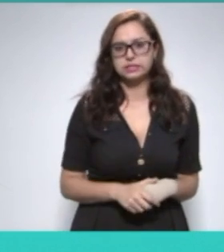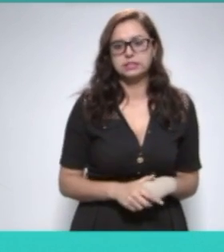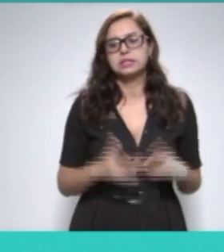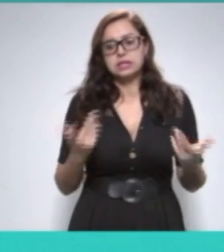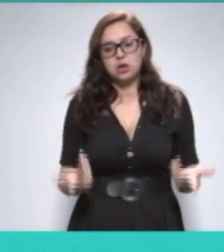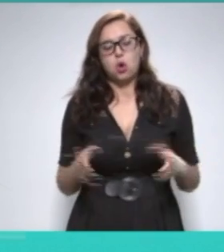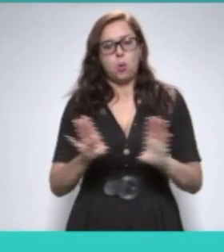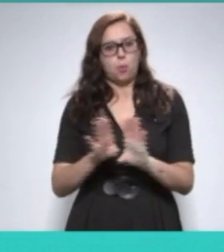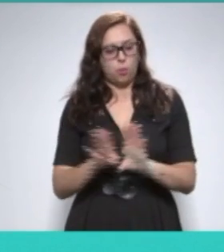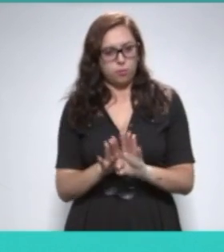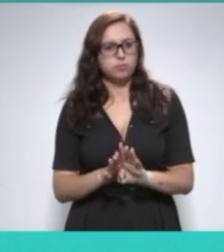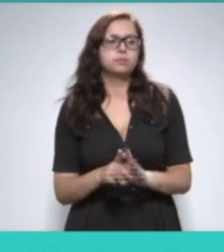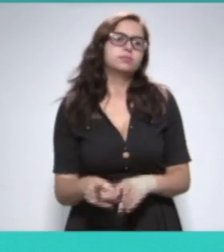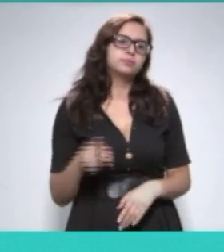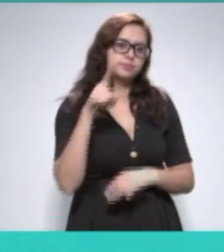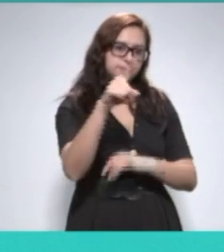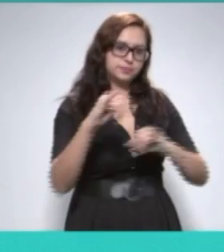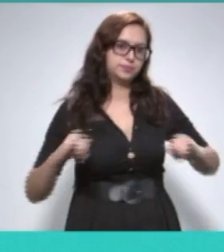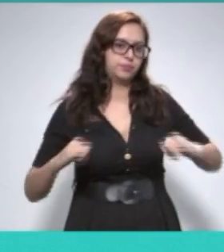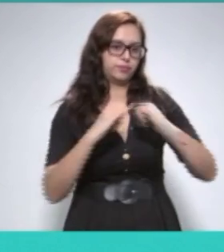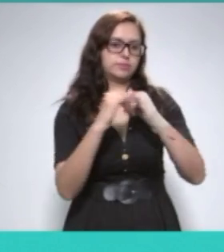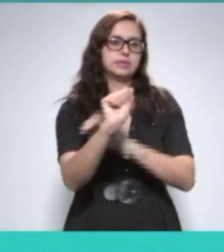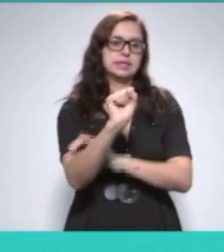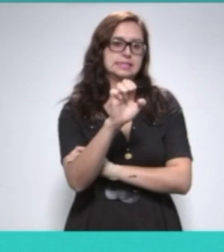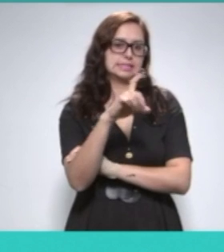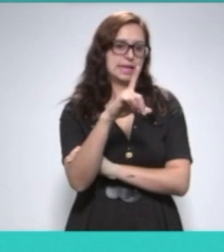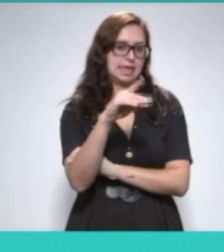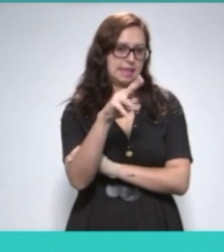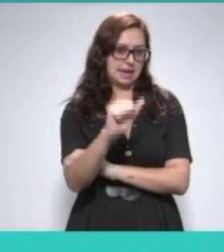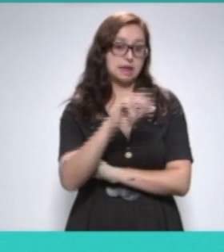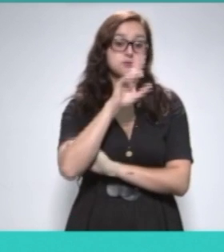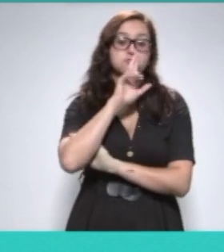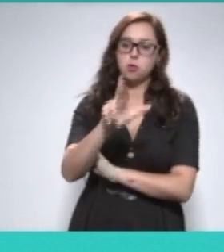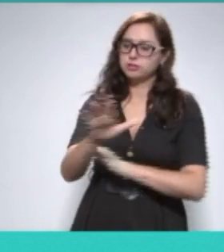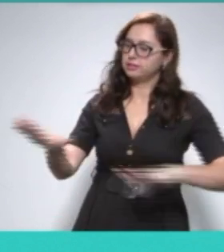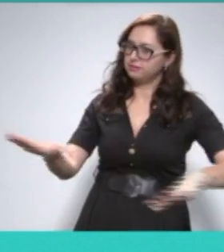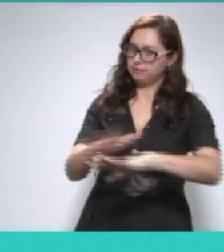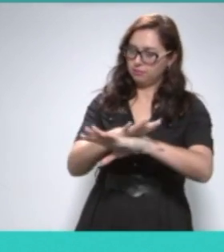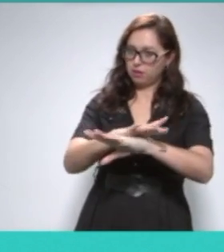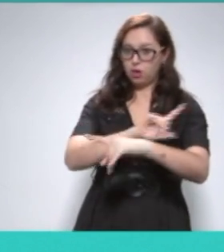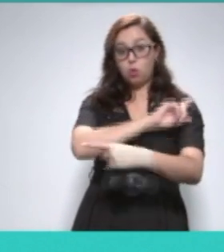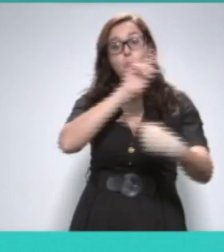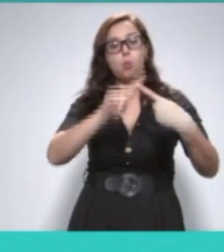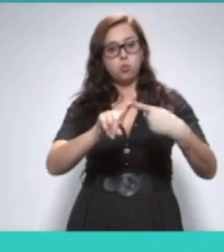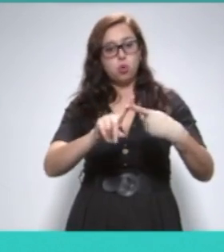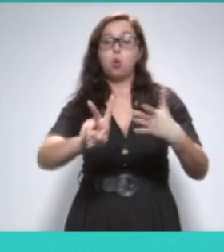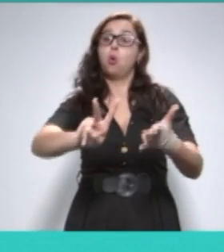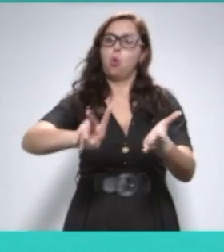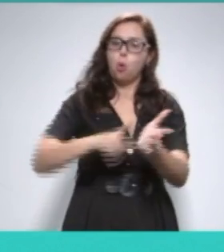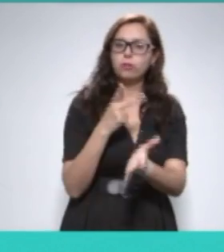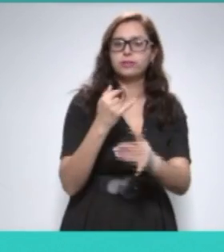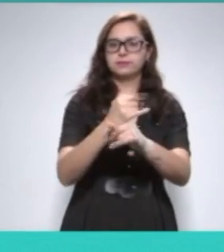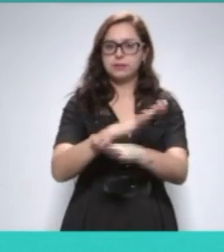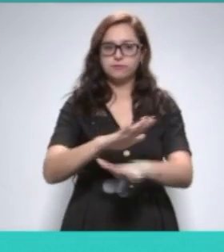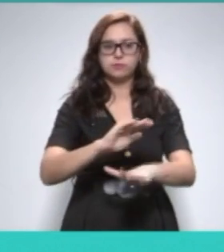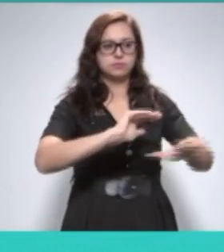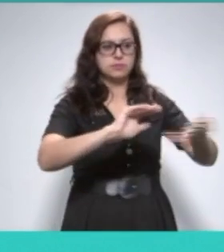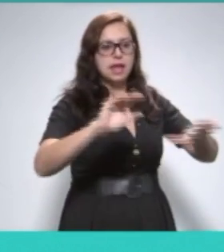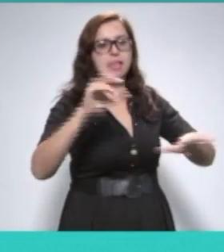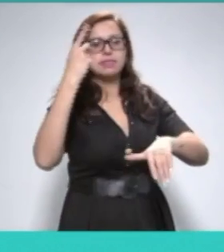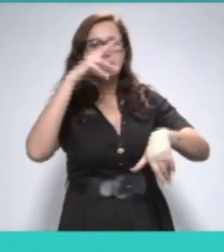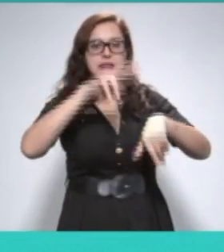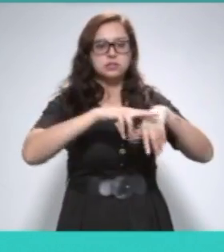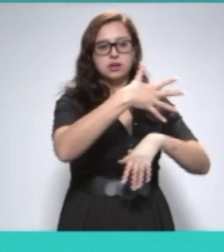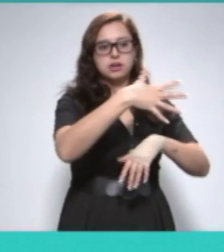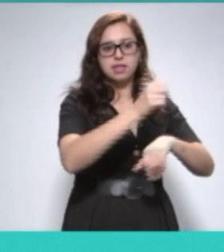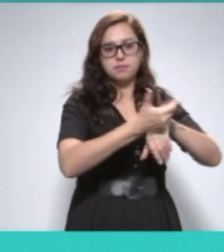es modificar la respuesta emitida por la Sedena y ordenarle, uno, que turnen nuevamente la sustitución de información a la Dirección General de Administración y a